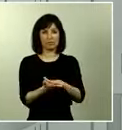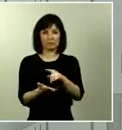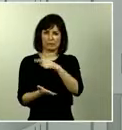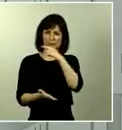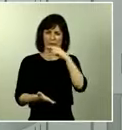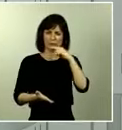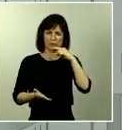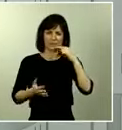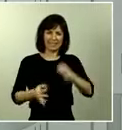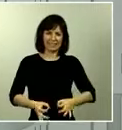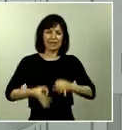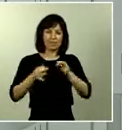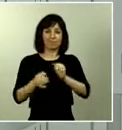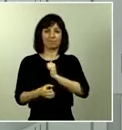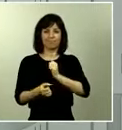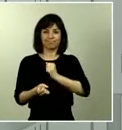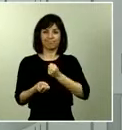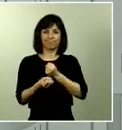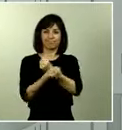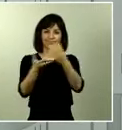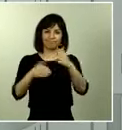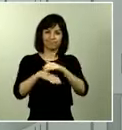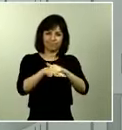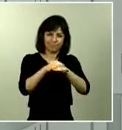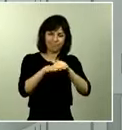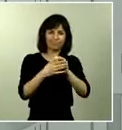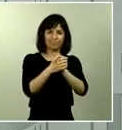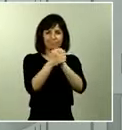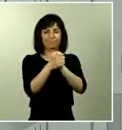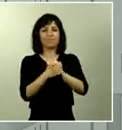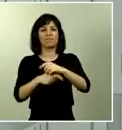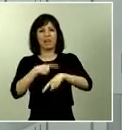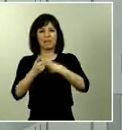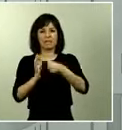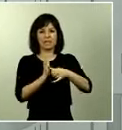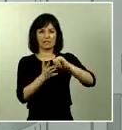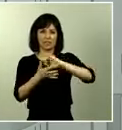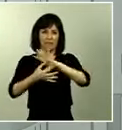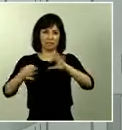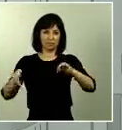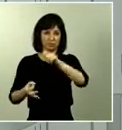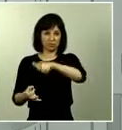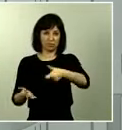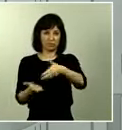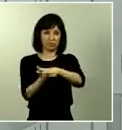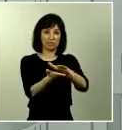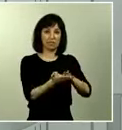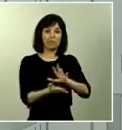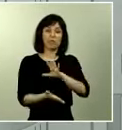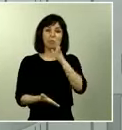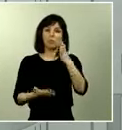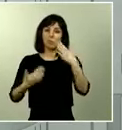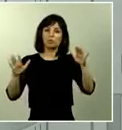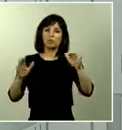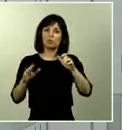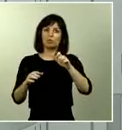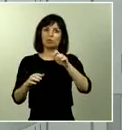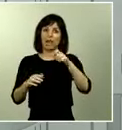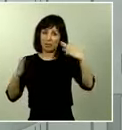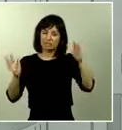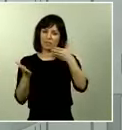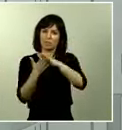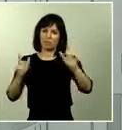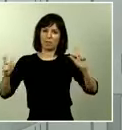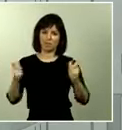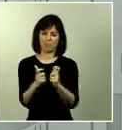trasladar todas nuestras condolencias a los familiares y allegados de esas personas que han fallecido, pero es un número que ha decrecido. Poner en valor también el